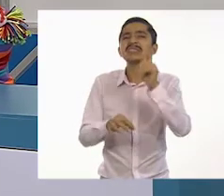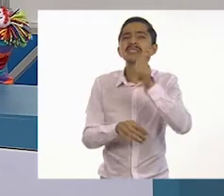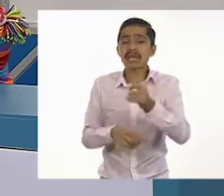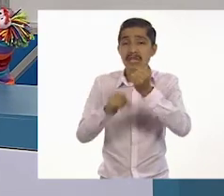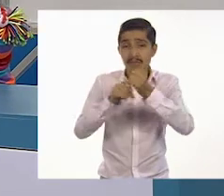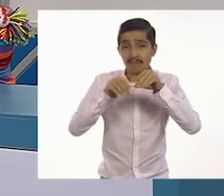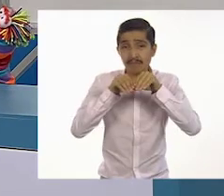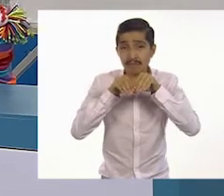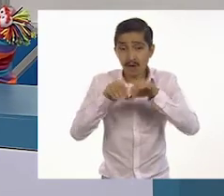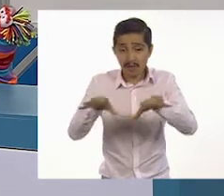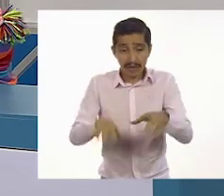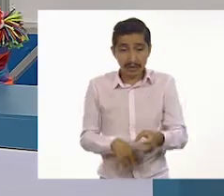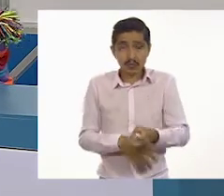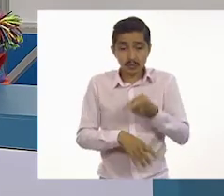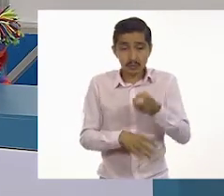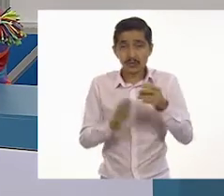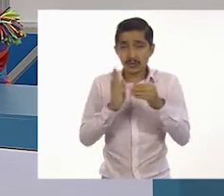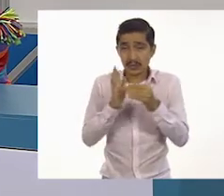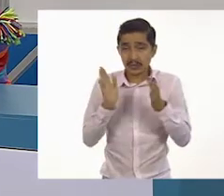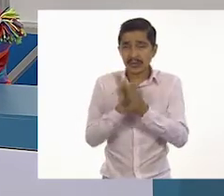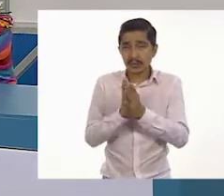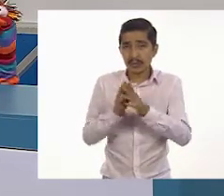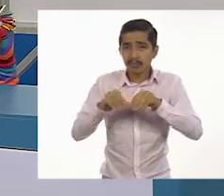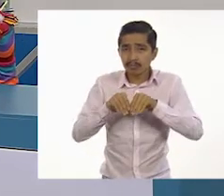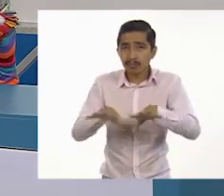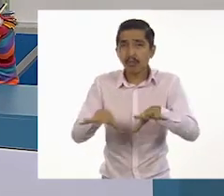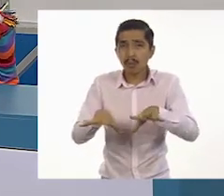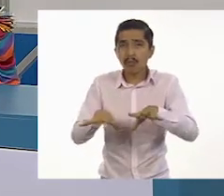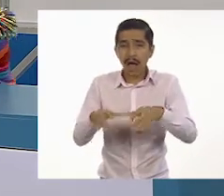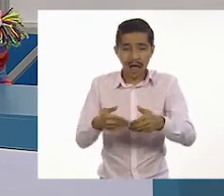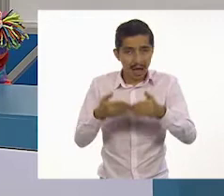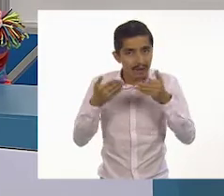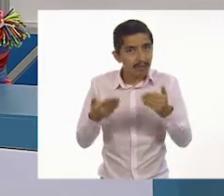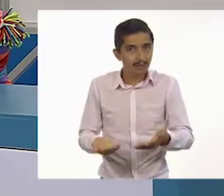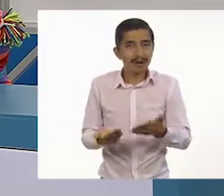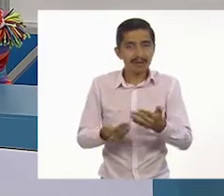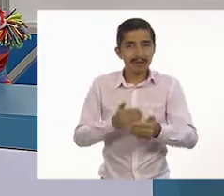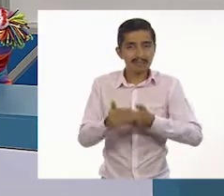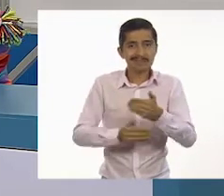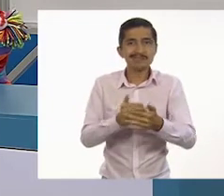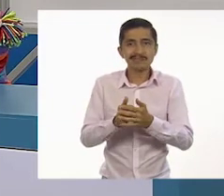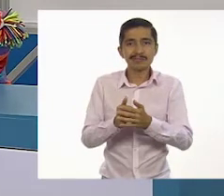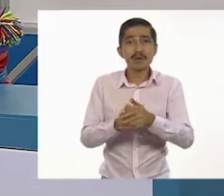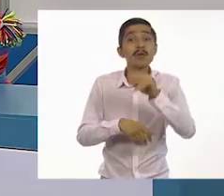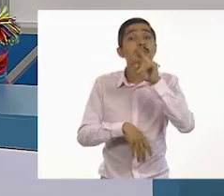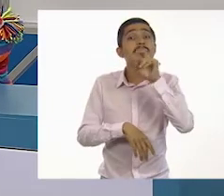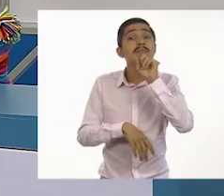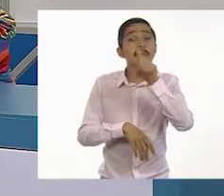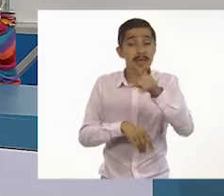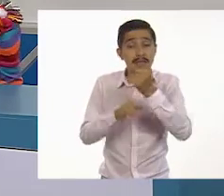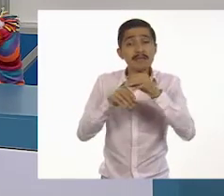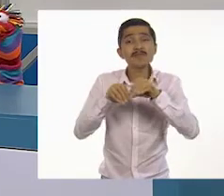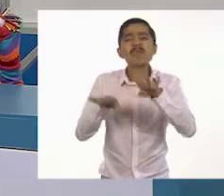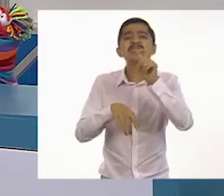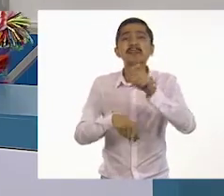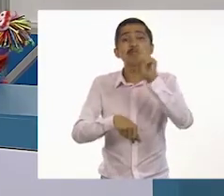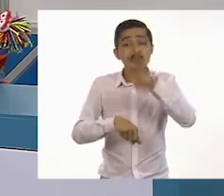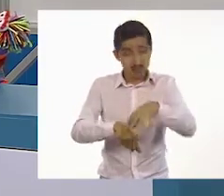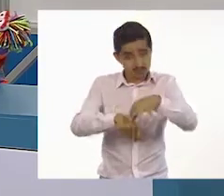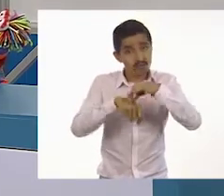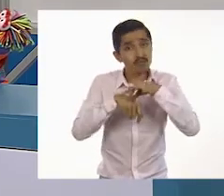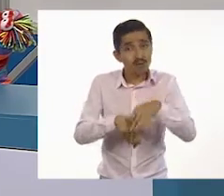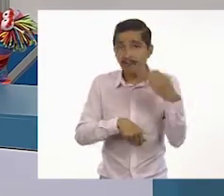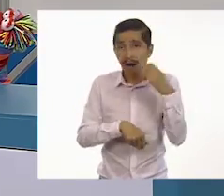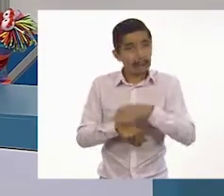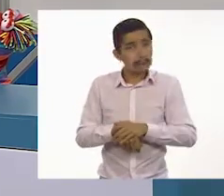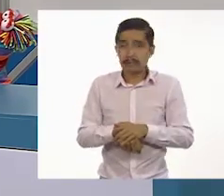información que compartamos sea actual, recuérdenlo. Y sobre todo, verídica. Siempre que escribimos